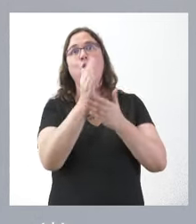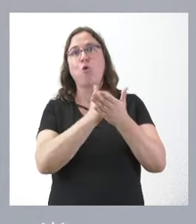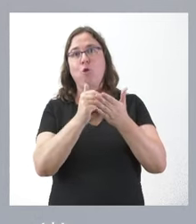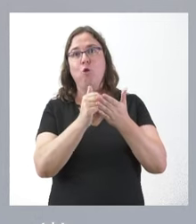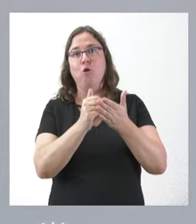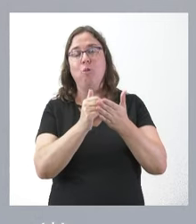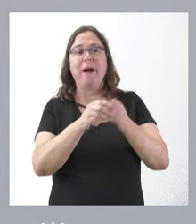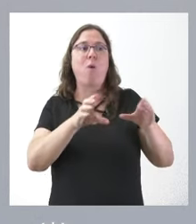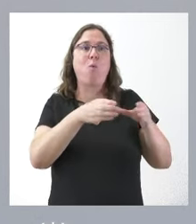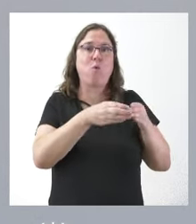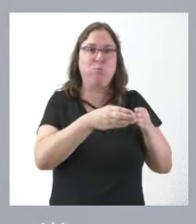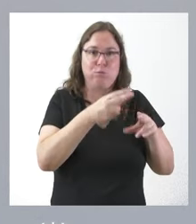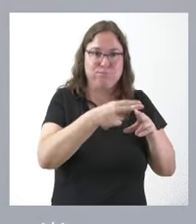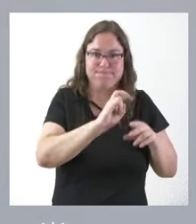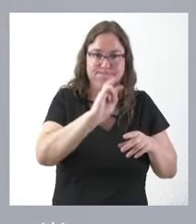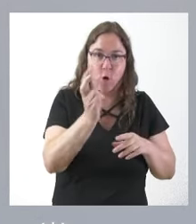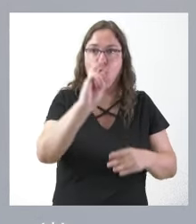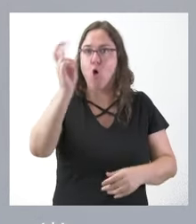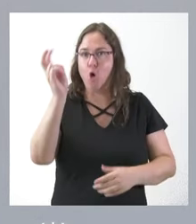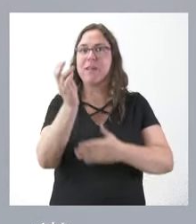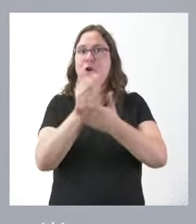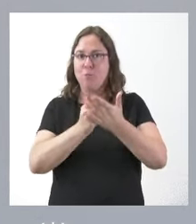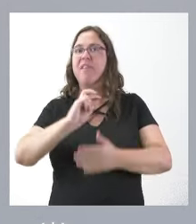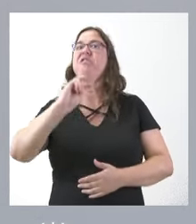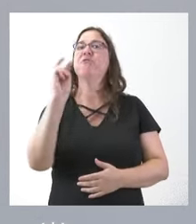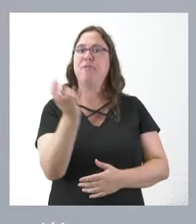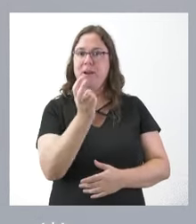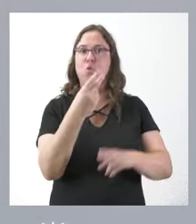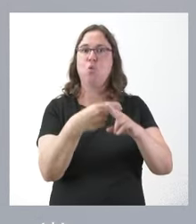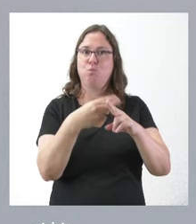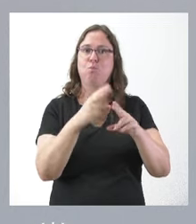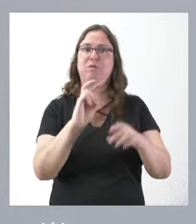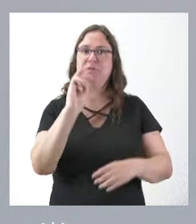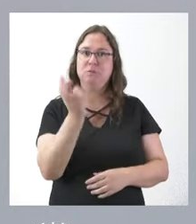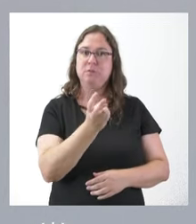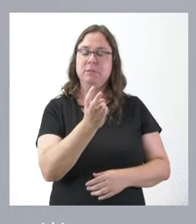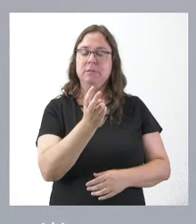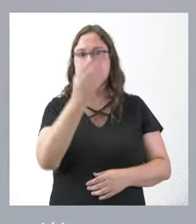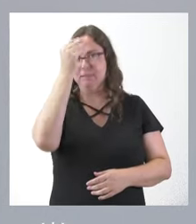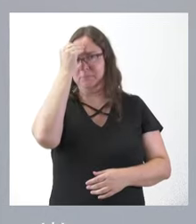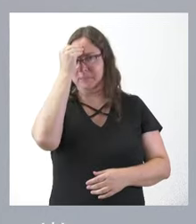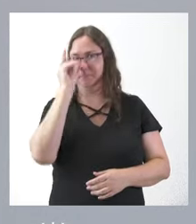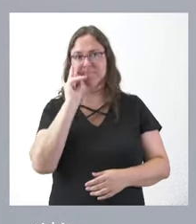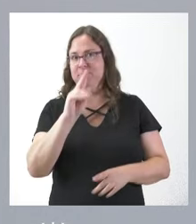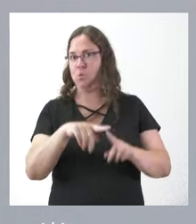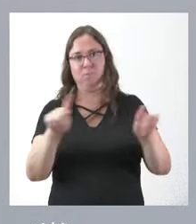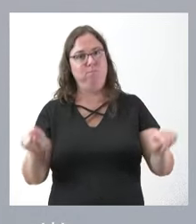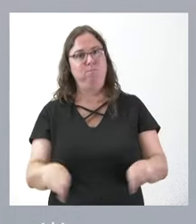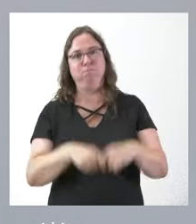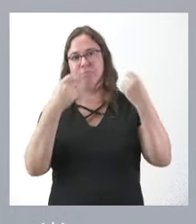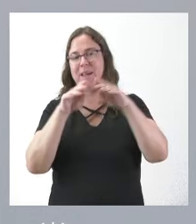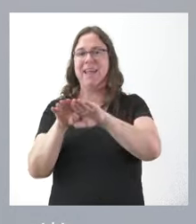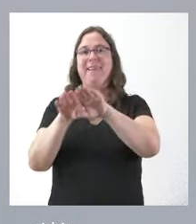de un determinado partido, sino que incluso otras comunidades autónomas de varios partidos también consideran en esta visión de la ruptura de la igualdad